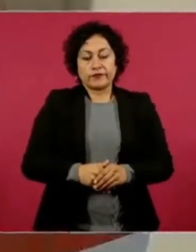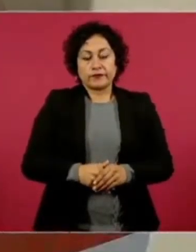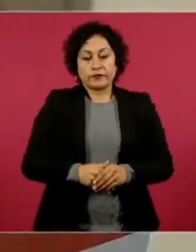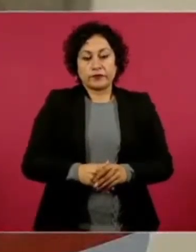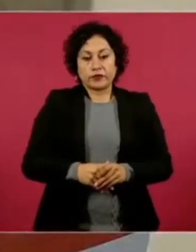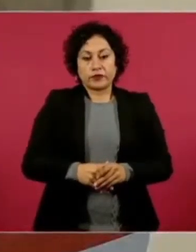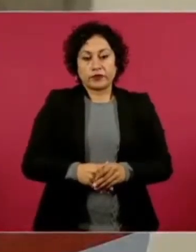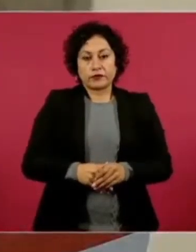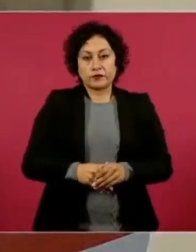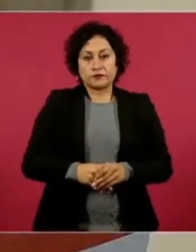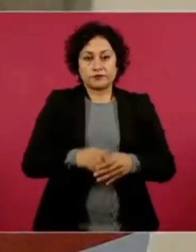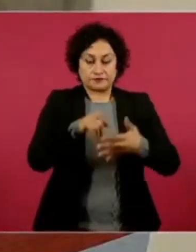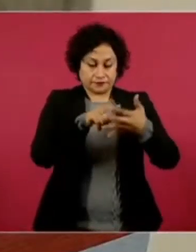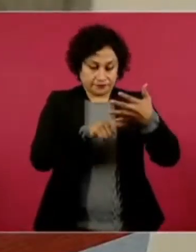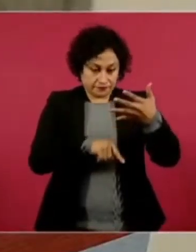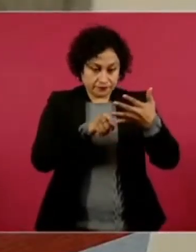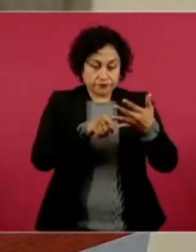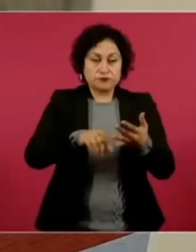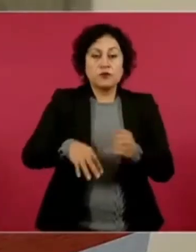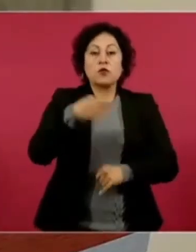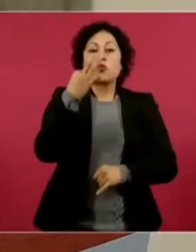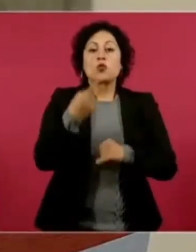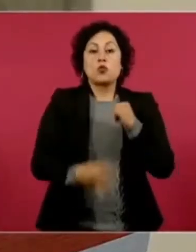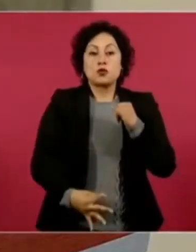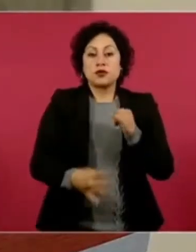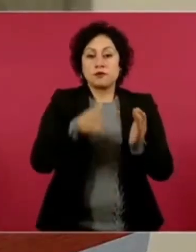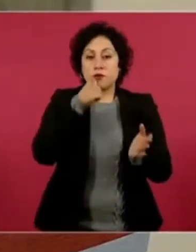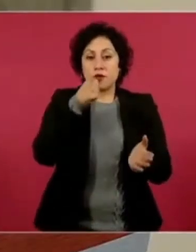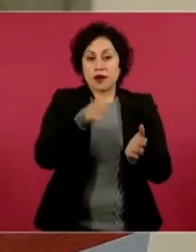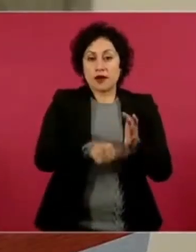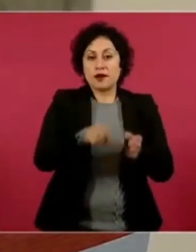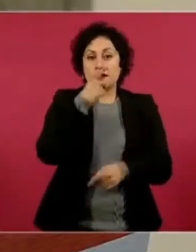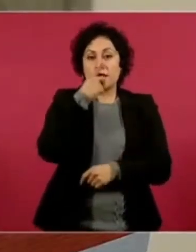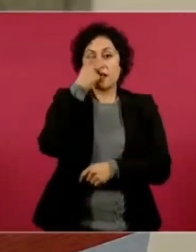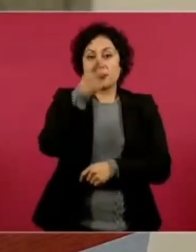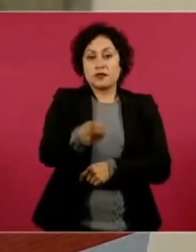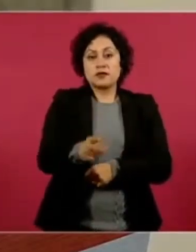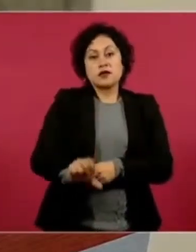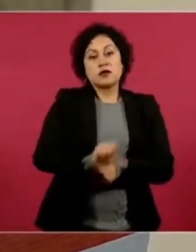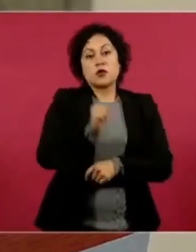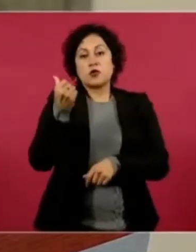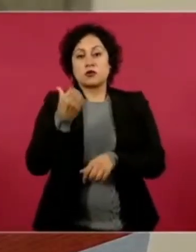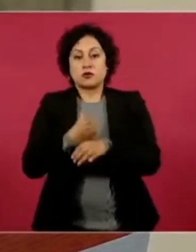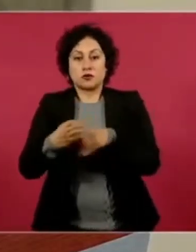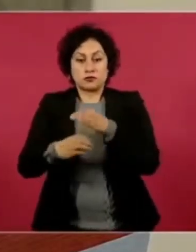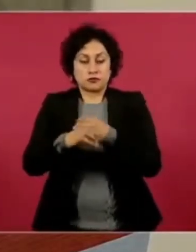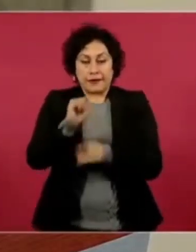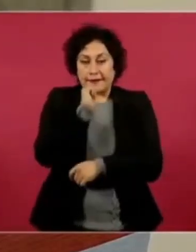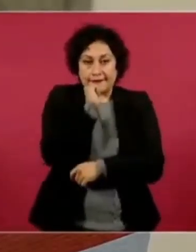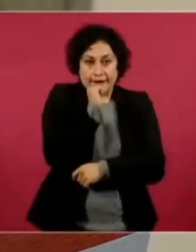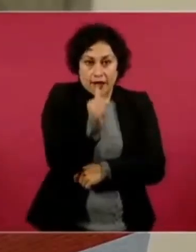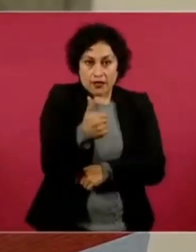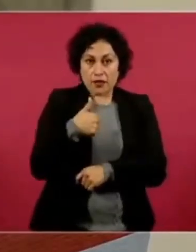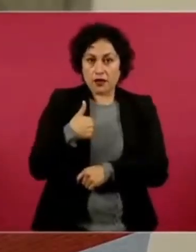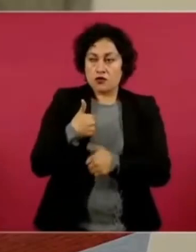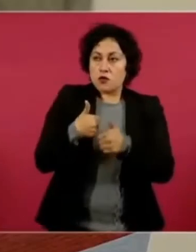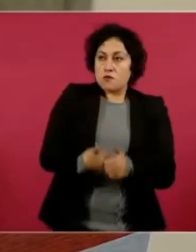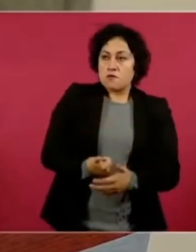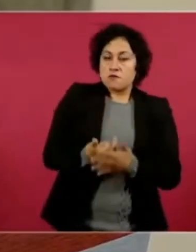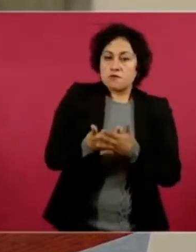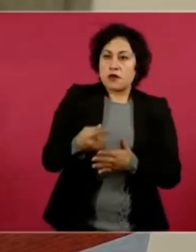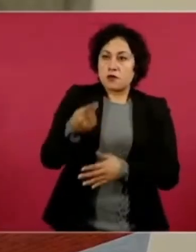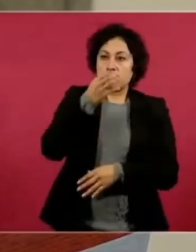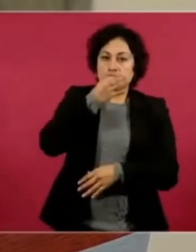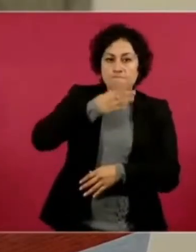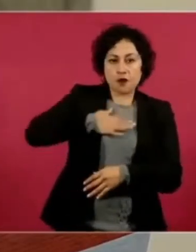Sin más por el momento, quedo a sus órdenes y pendiente de sus instrucciones. O sea, vamos